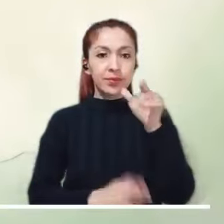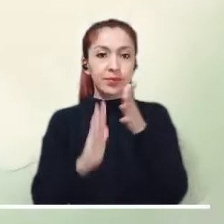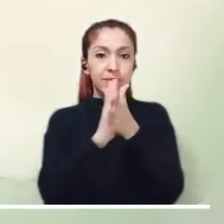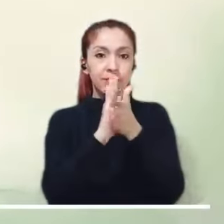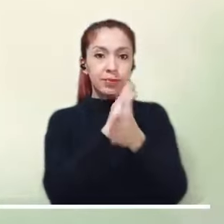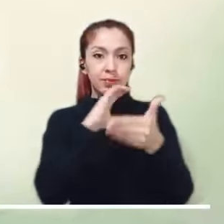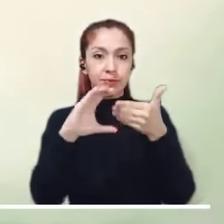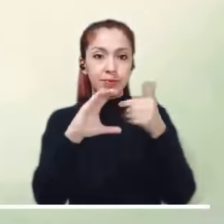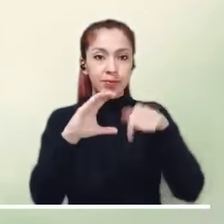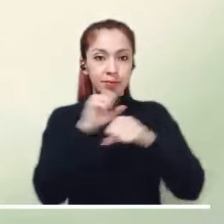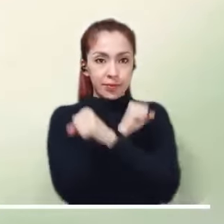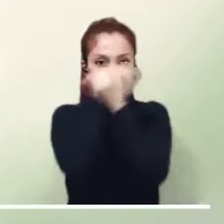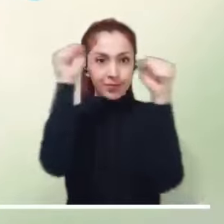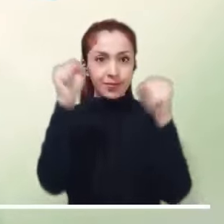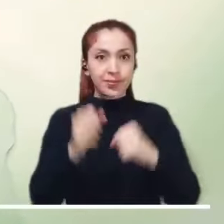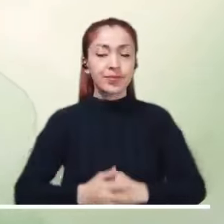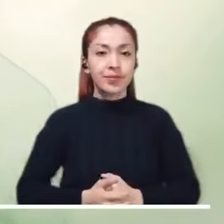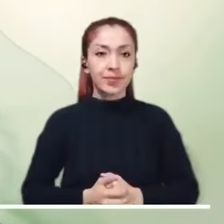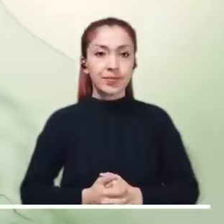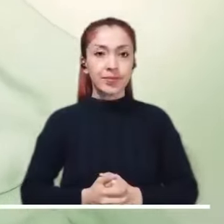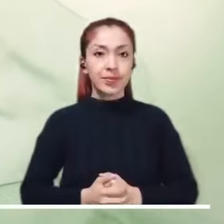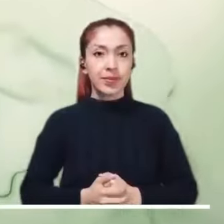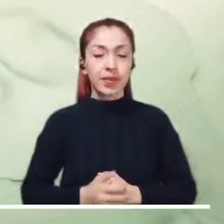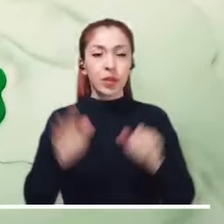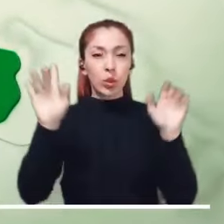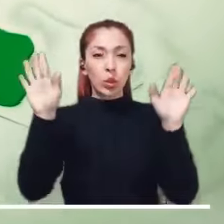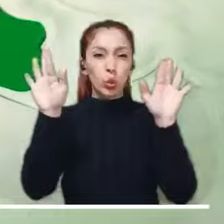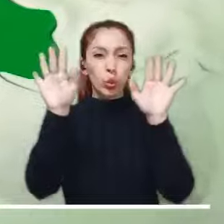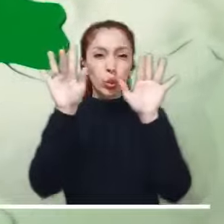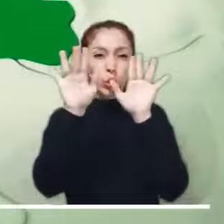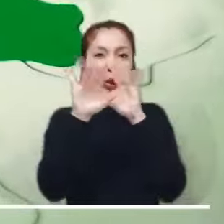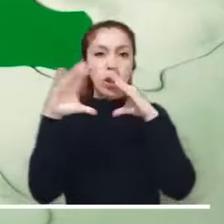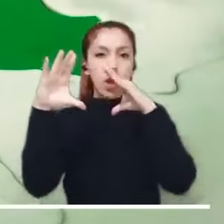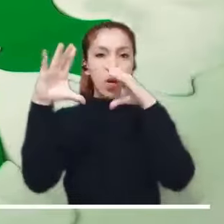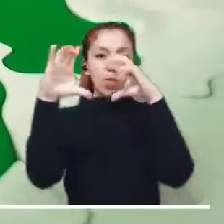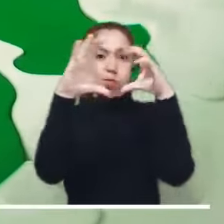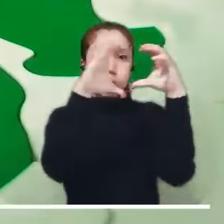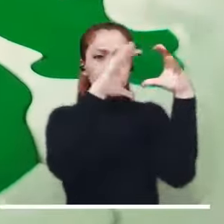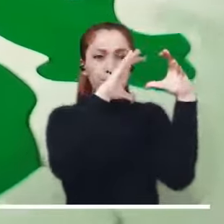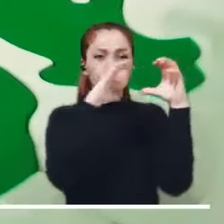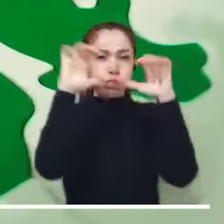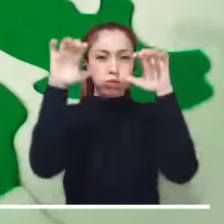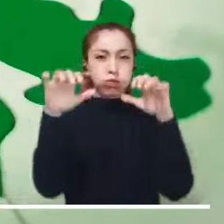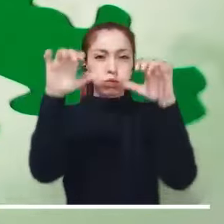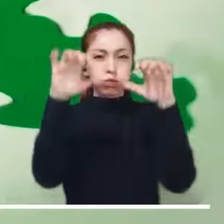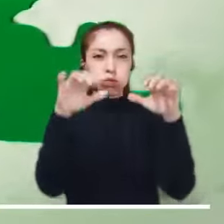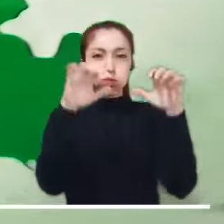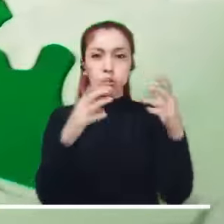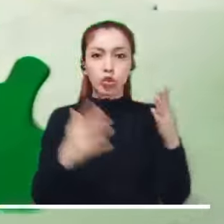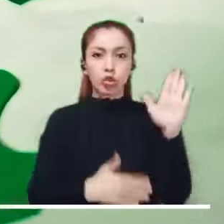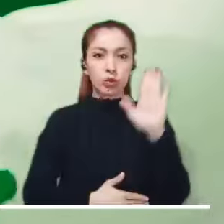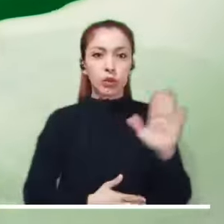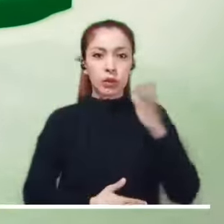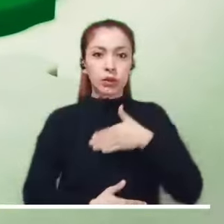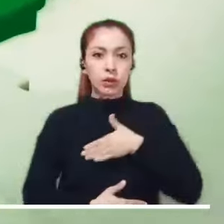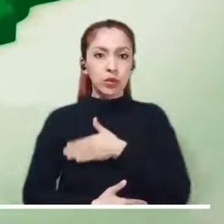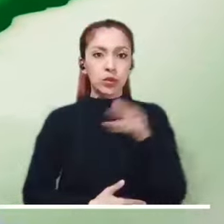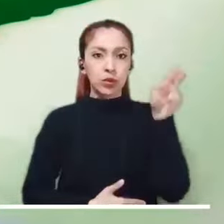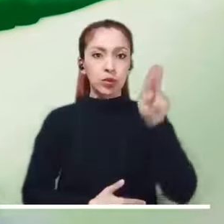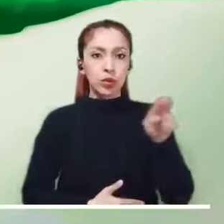Condiciones nubosas con lluvias importantes son posibles en los departamentos de Bolívar, Sucre y Córdoba.